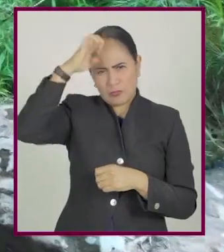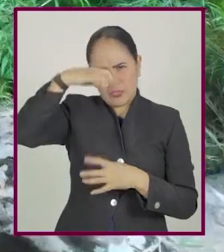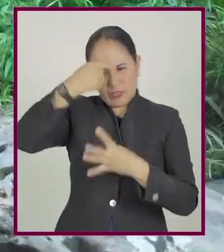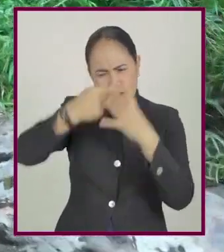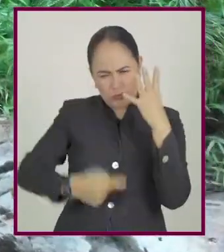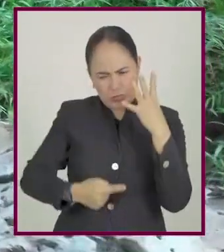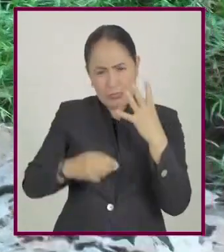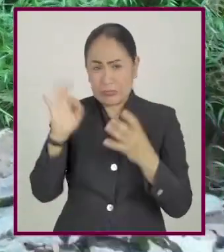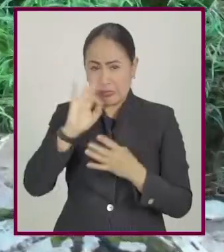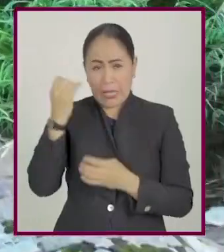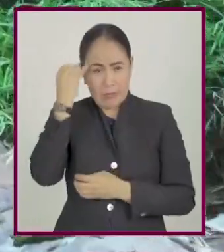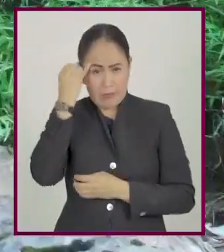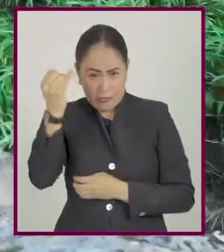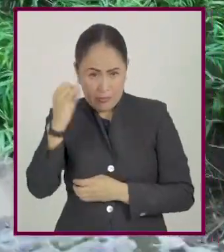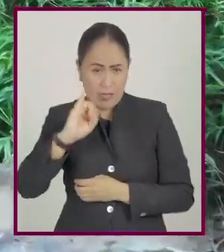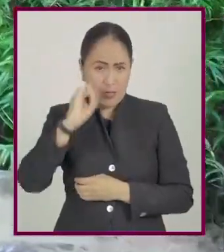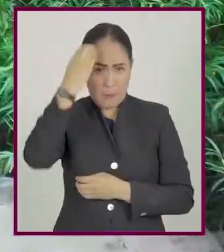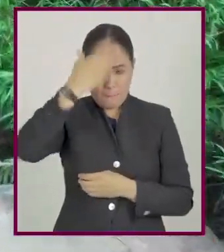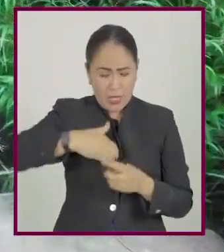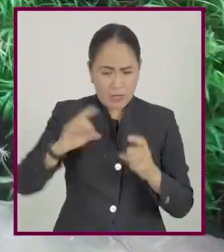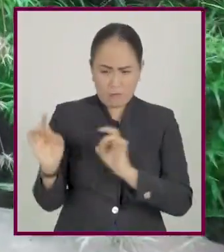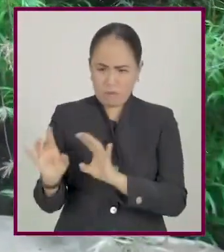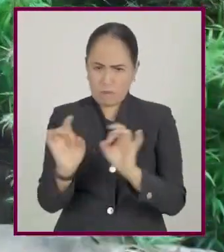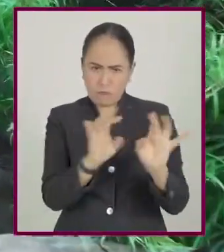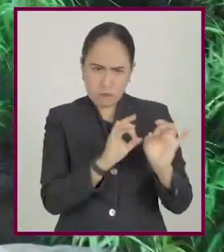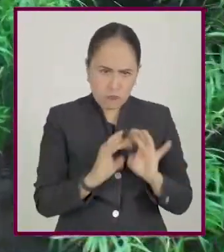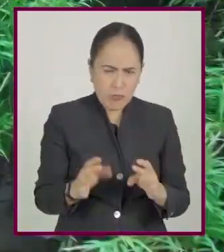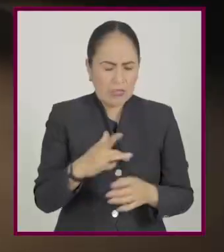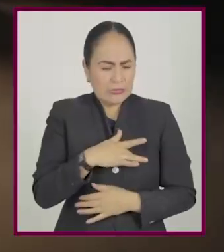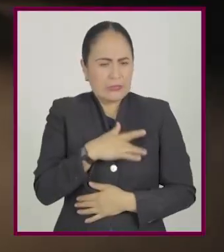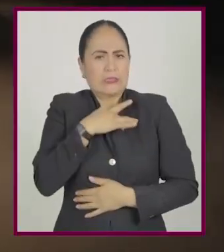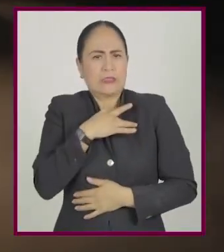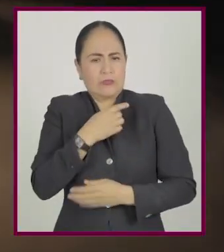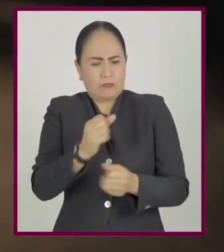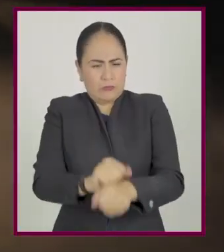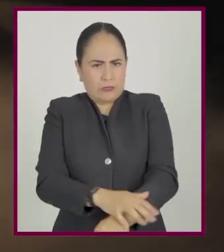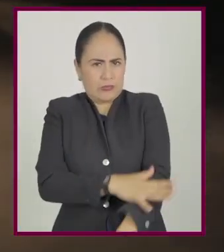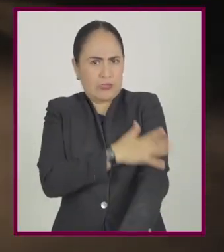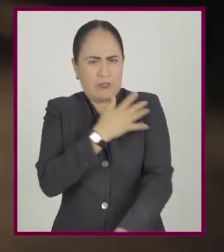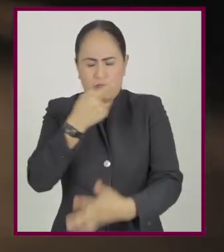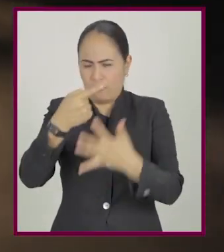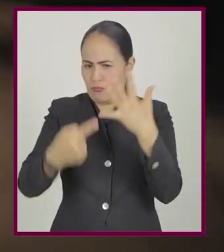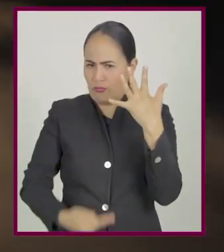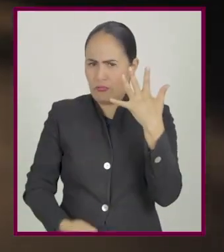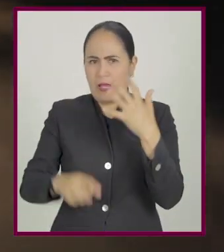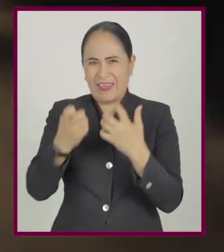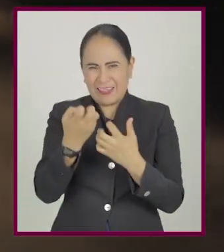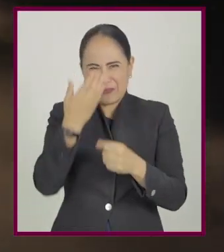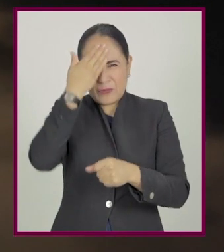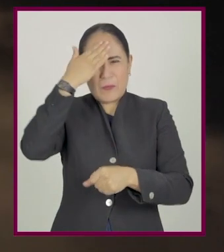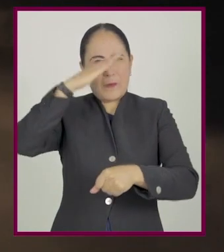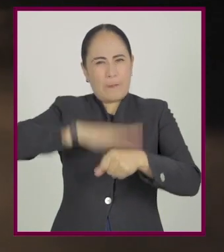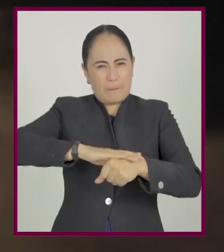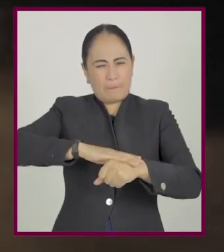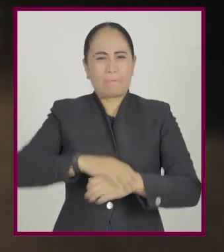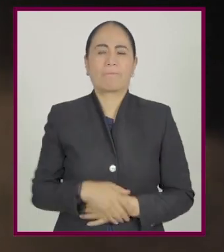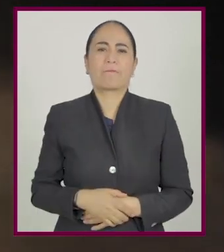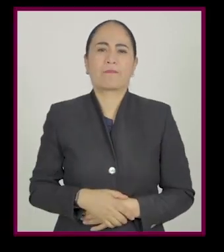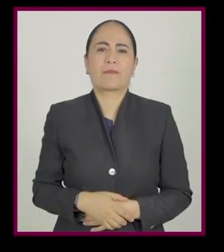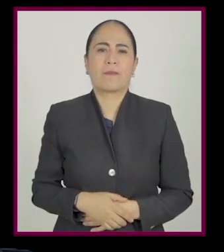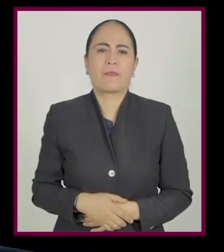y evoque sus experiencias, así sean ideas, imágenes, acontecimientos, sentimientos, etc.